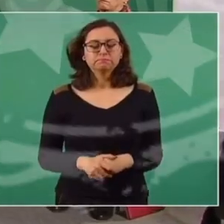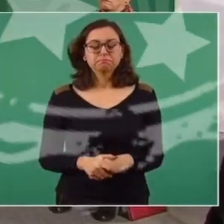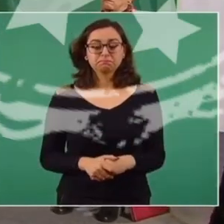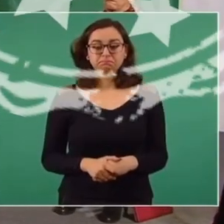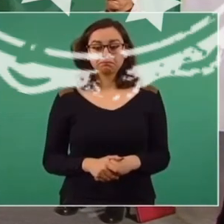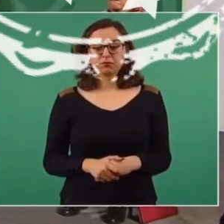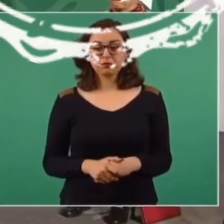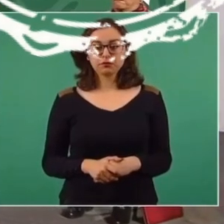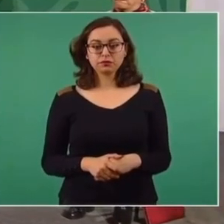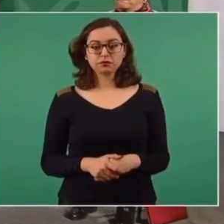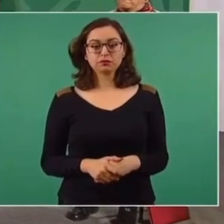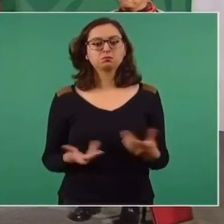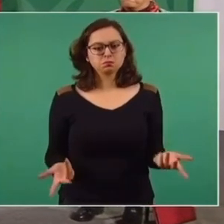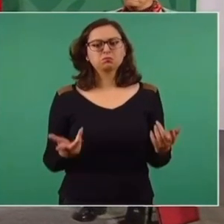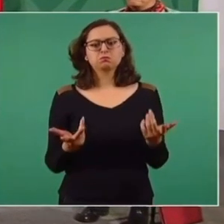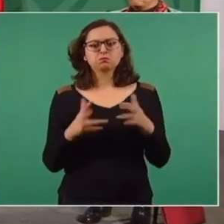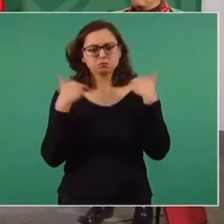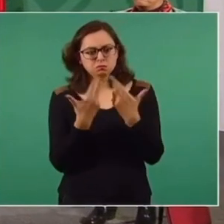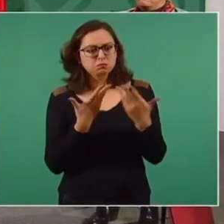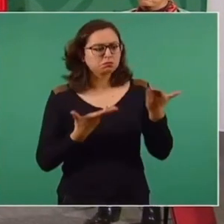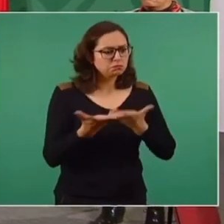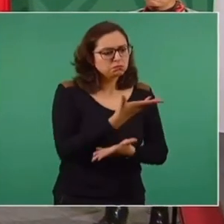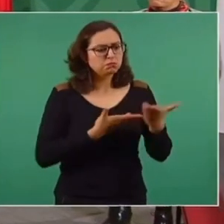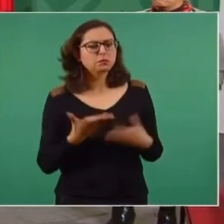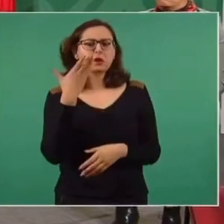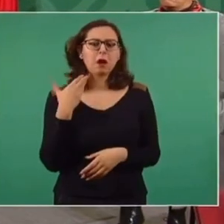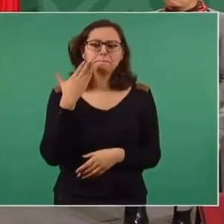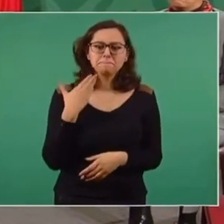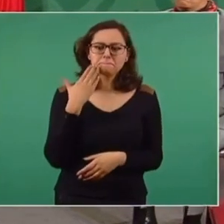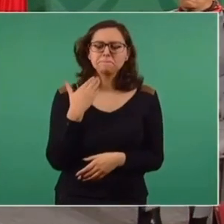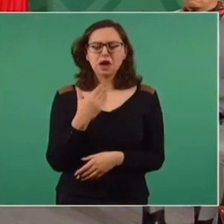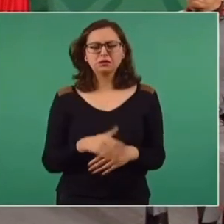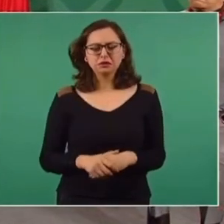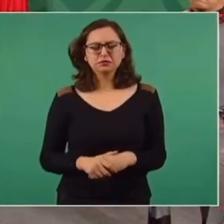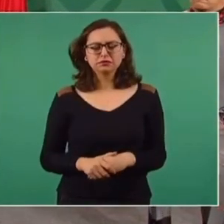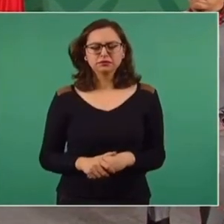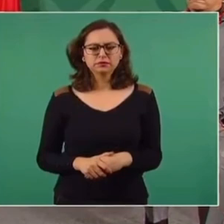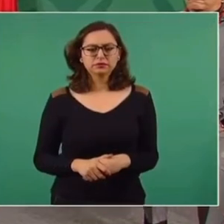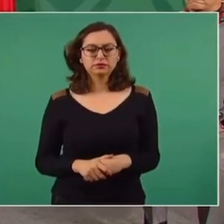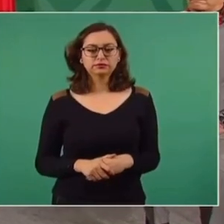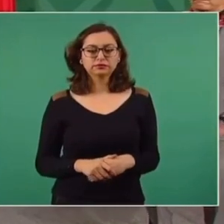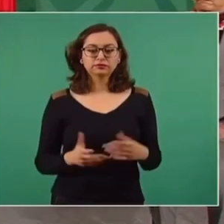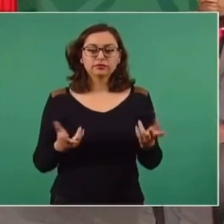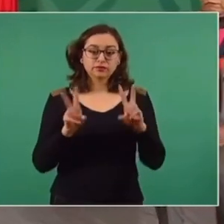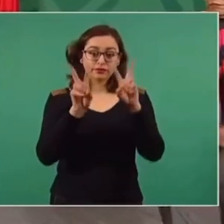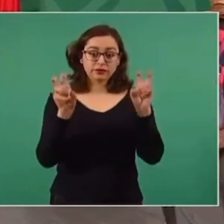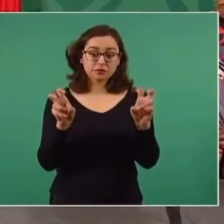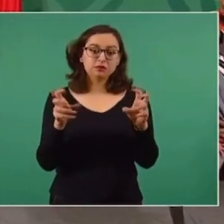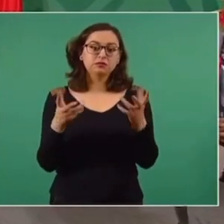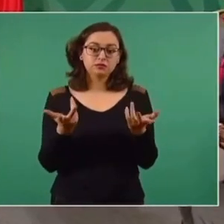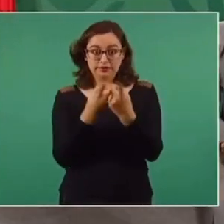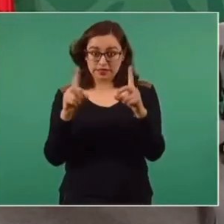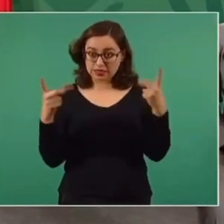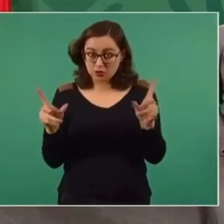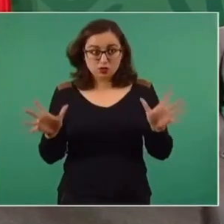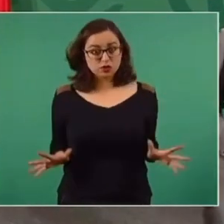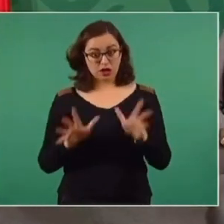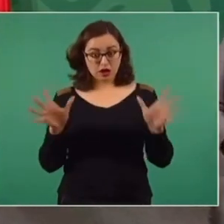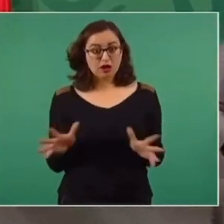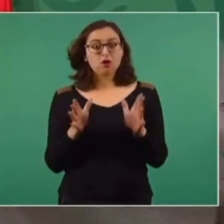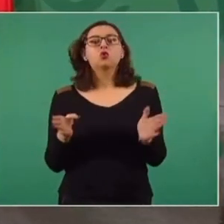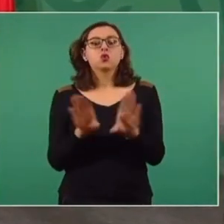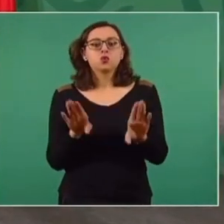Fue una reunión muy cordial, amistosa, los temas, pues el desarrollo de la región, cómo